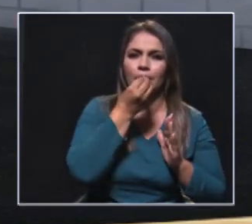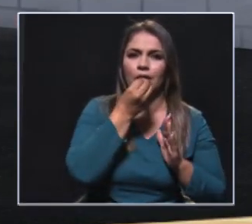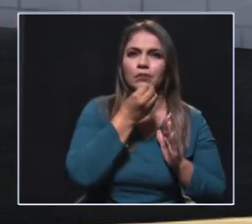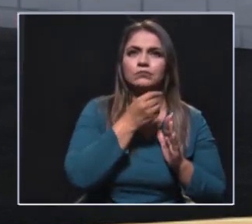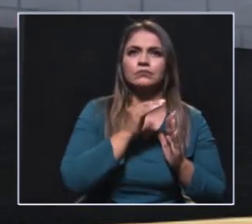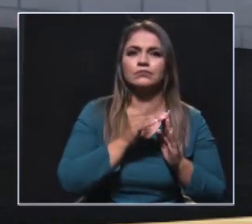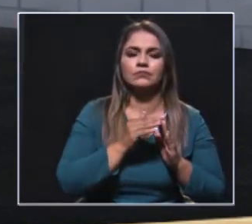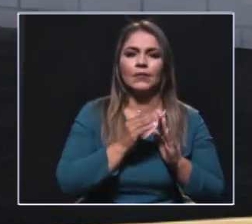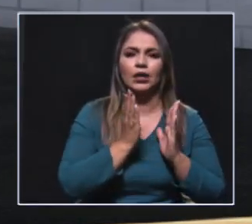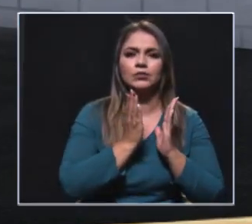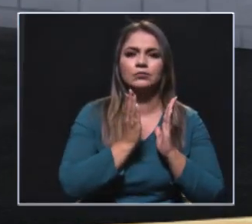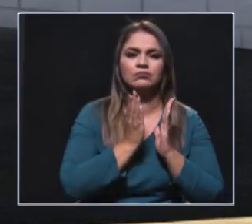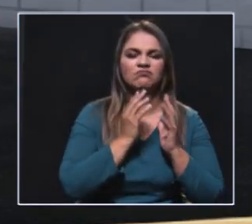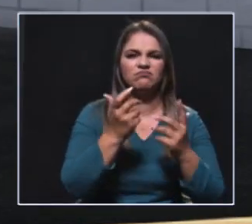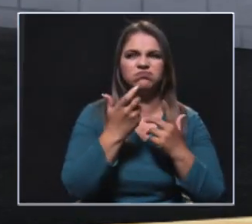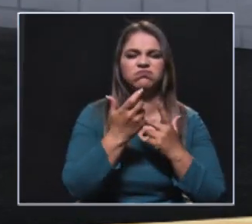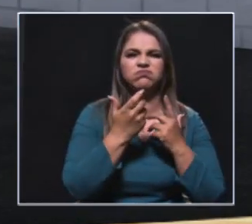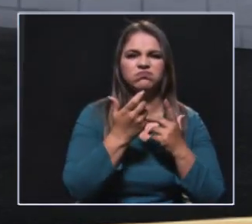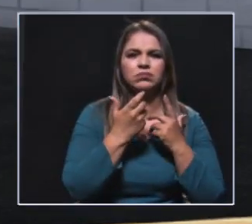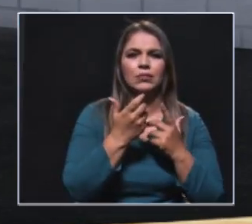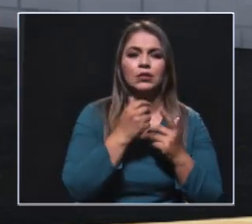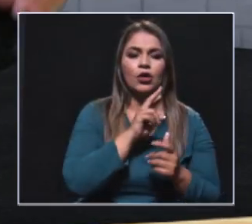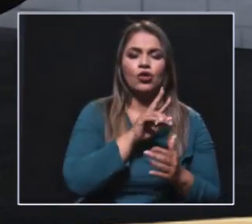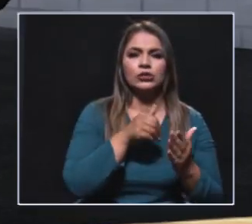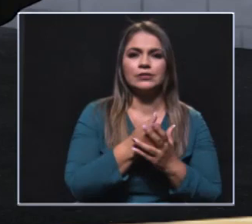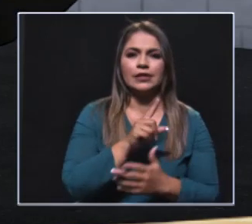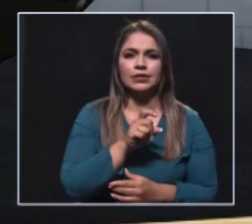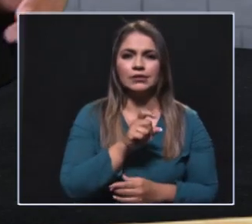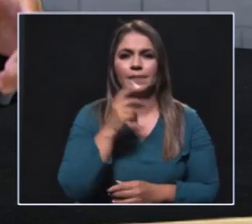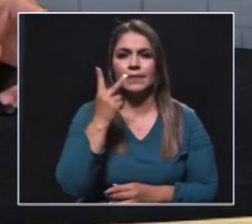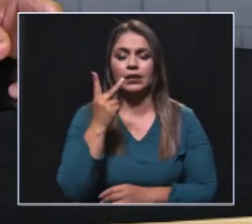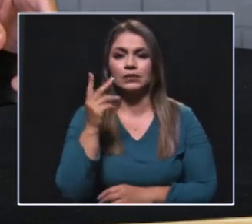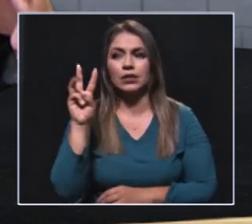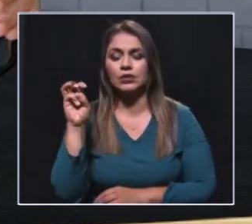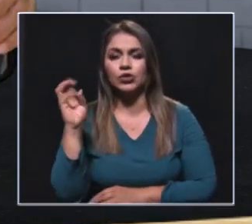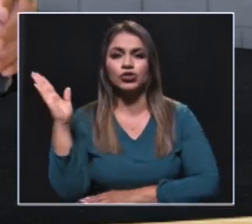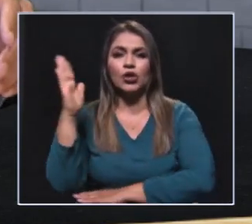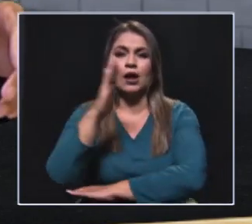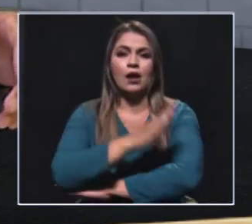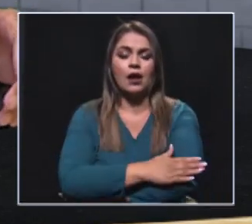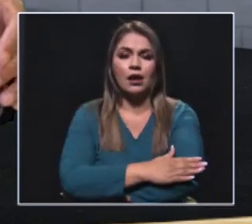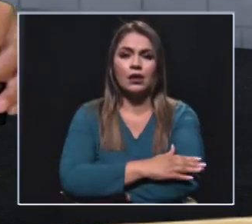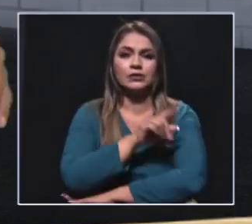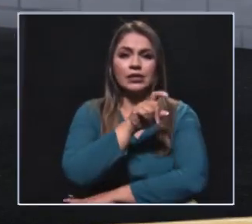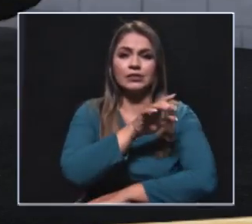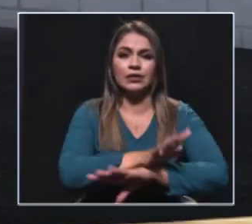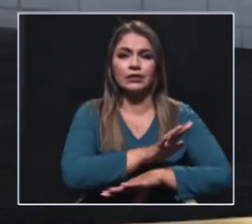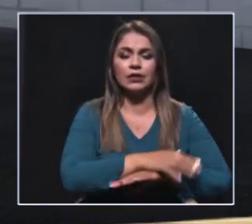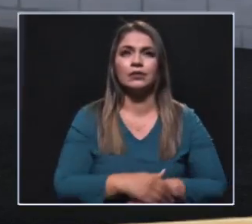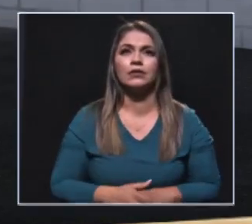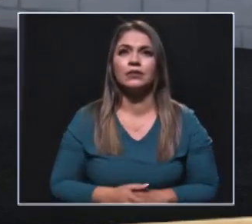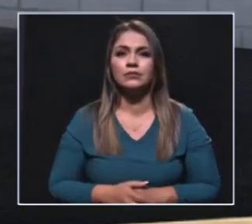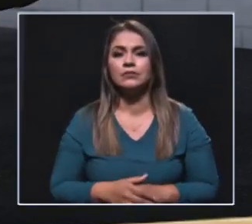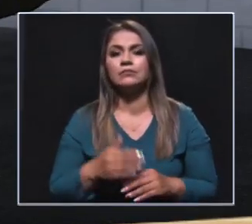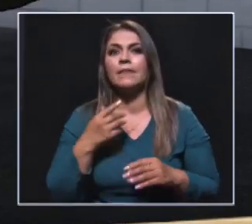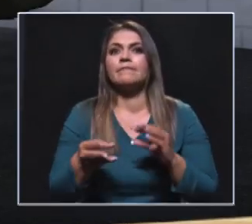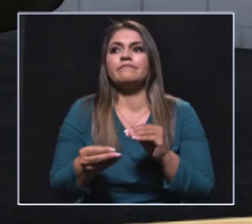y empezaba el entrenamiento y la formación de 2 a 6. El viernes todo el día, de las 8 de la mañana hasta las 6 de la tarde y a